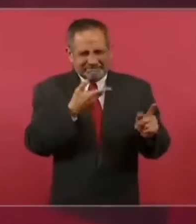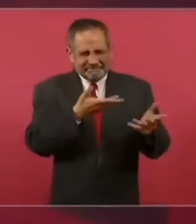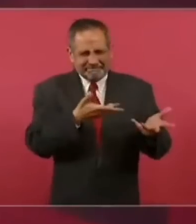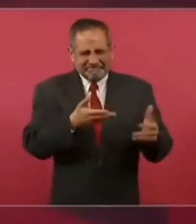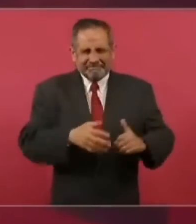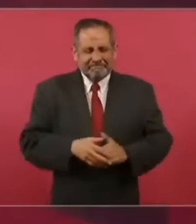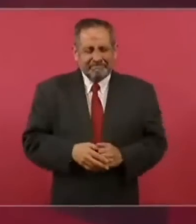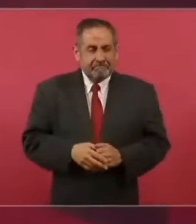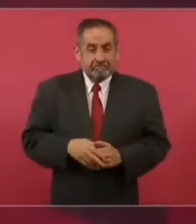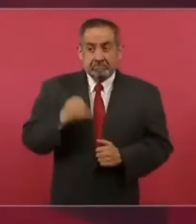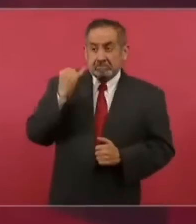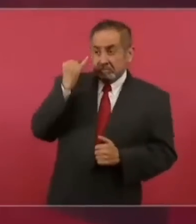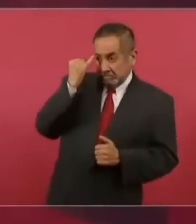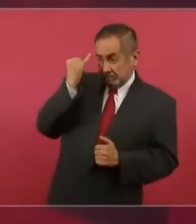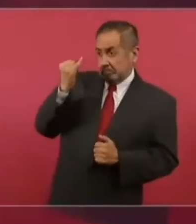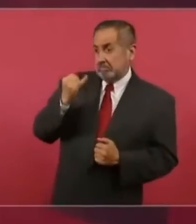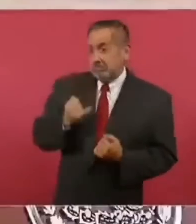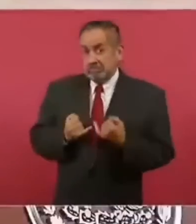planteamientos